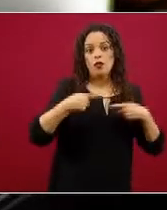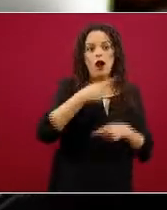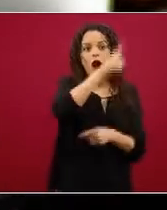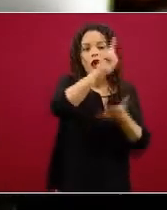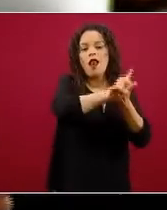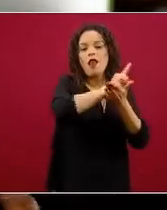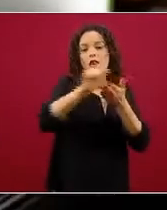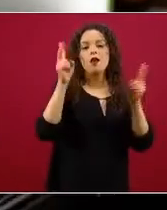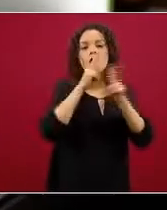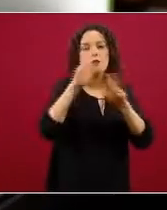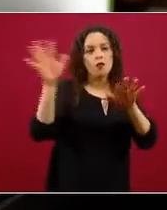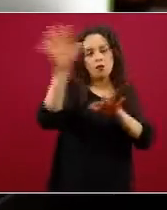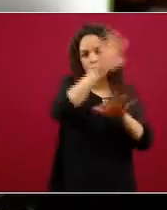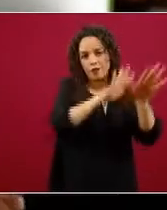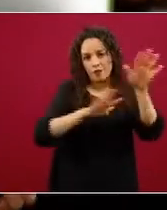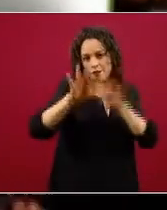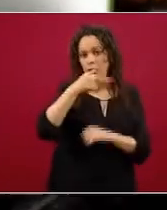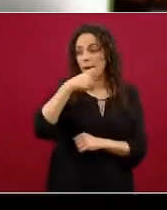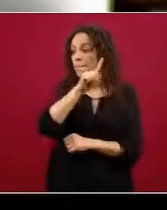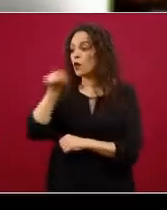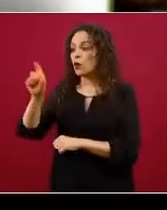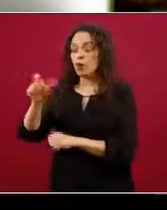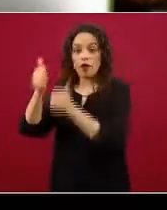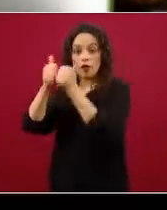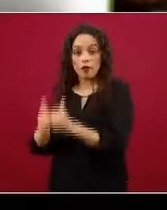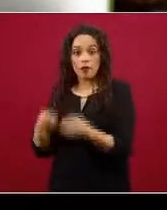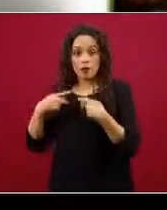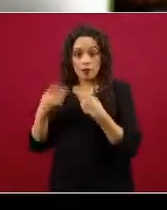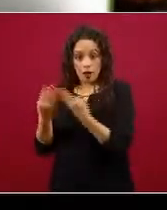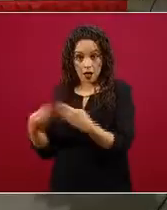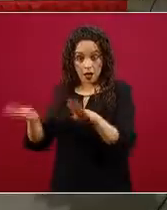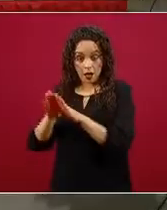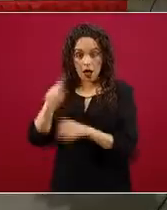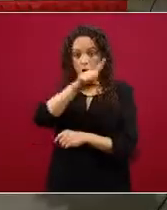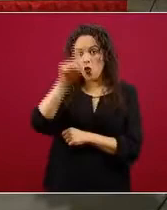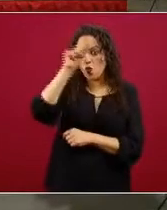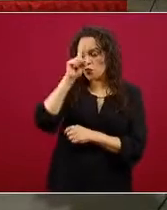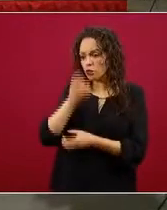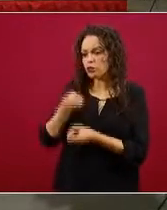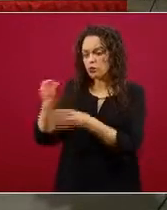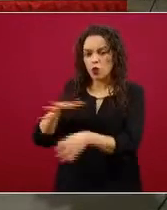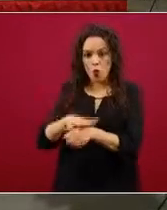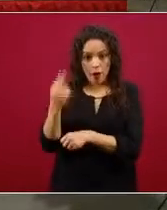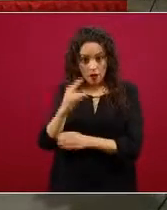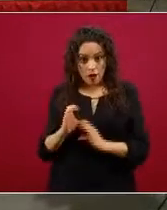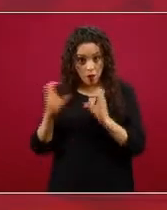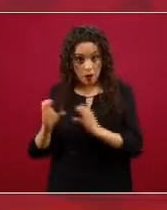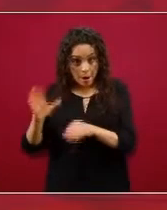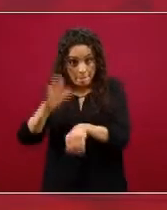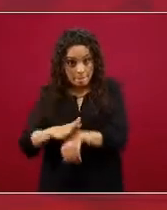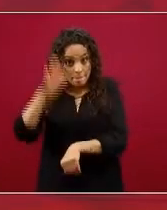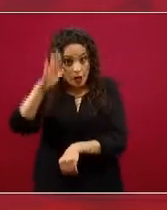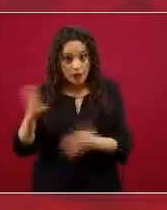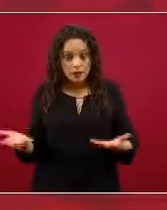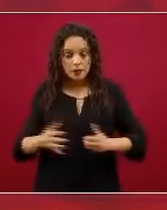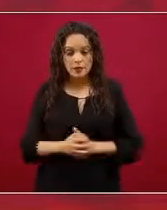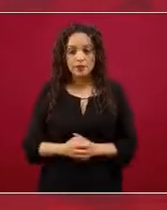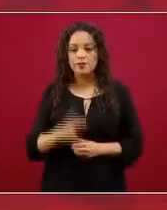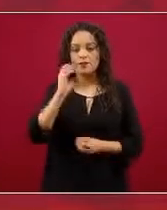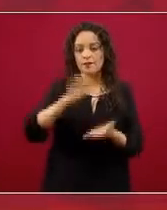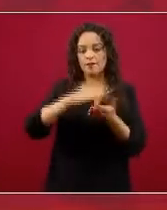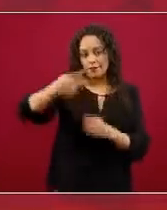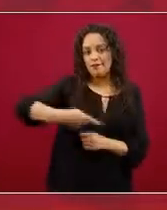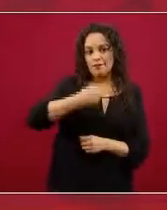recomendaciones o que se cuiden más? Por favor, gracias. Muchas gracias. Gracias por la pregunta. Sé que es de interés público,